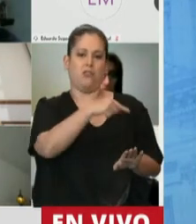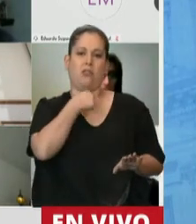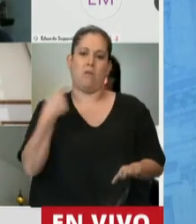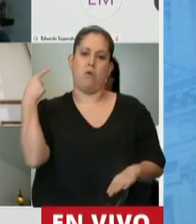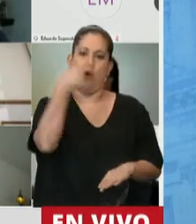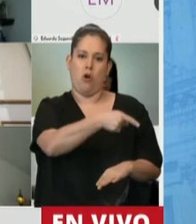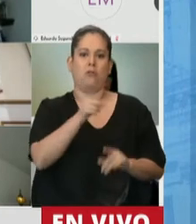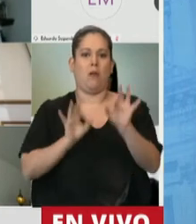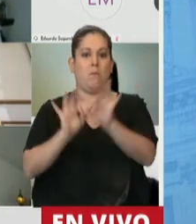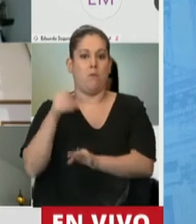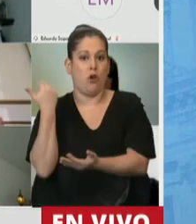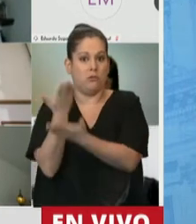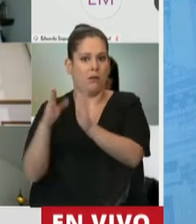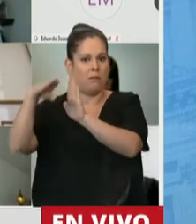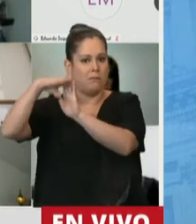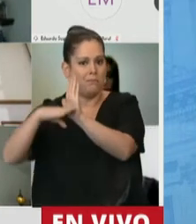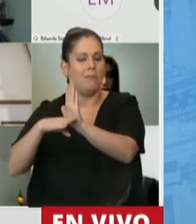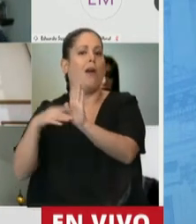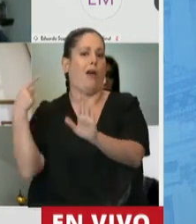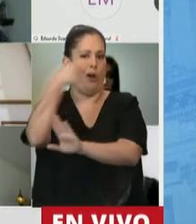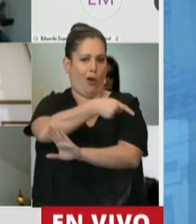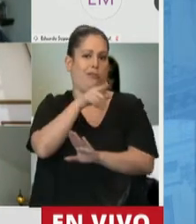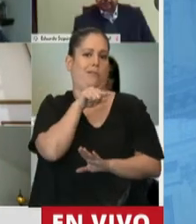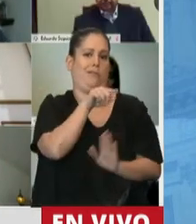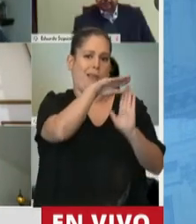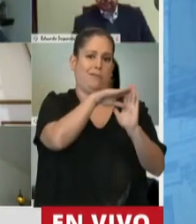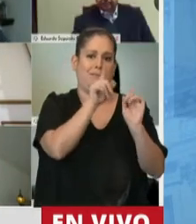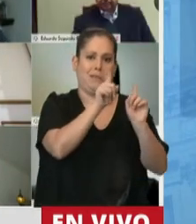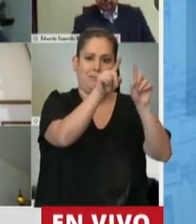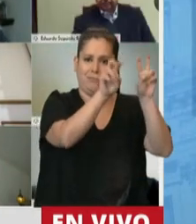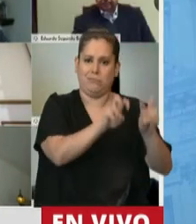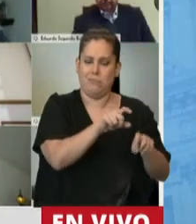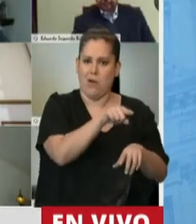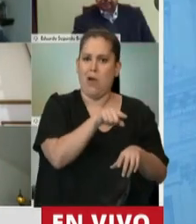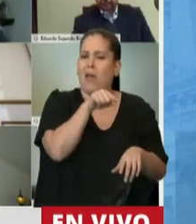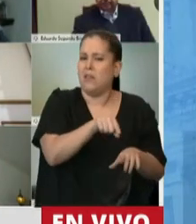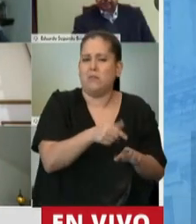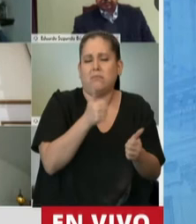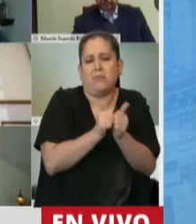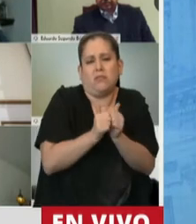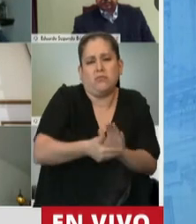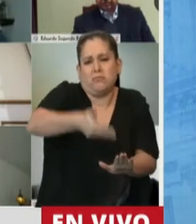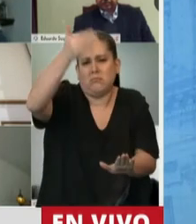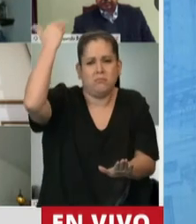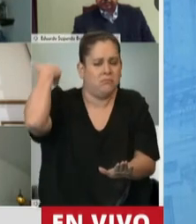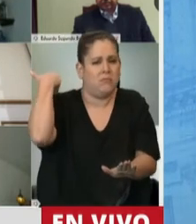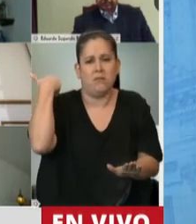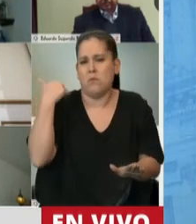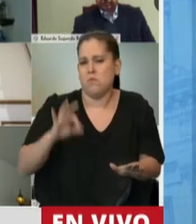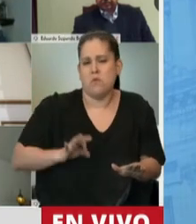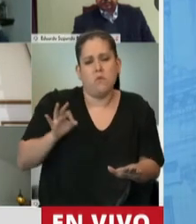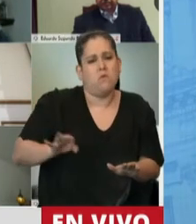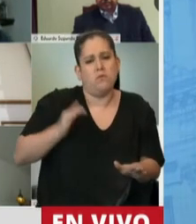proponemos con este proyecto de ley y es histórico porque además también